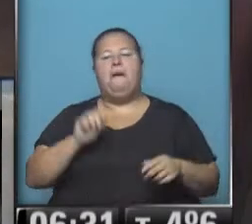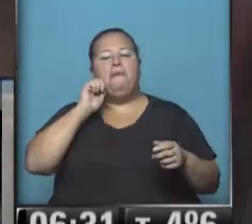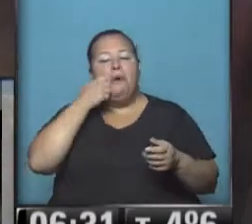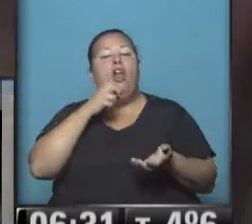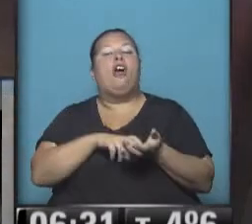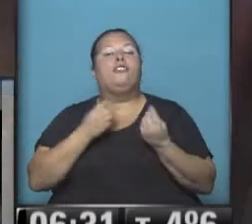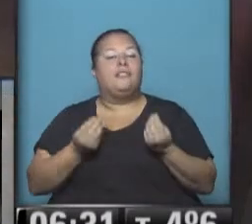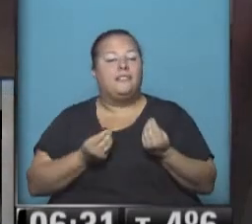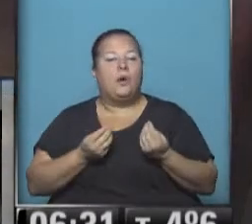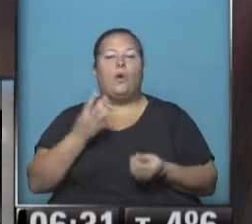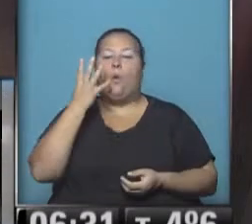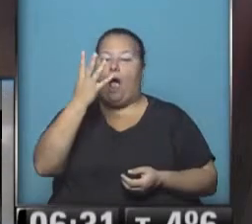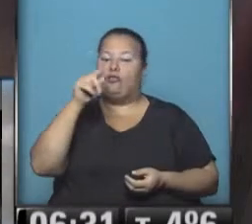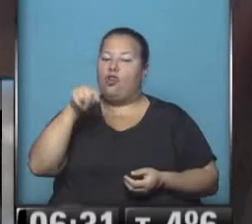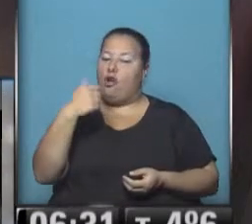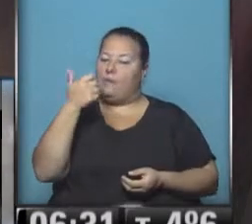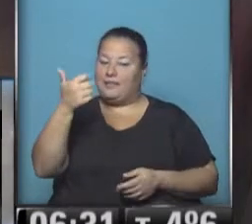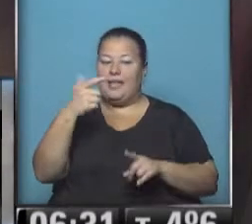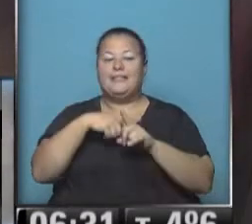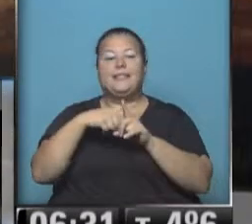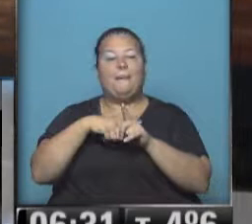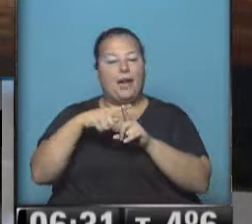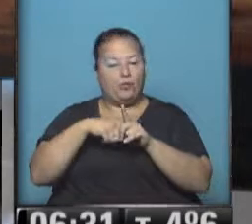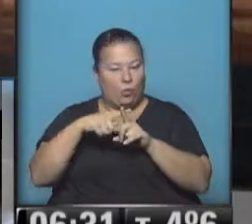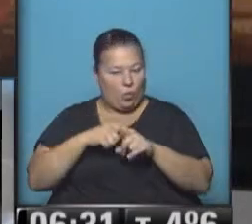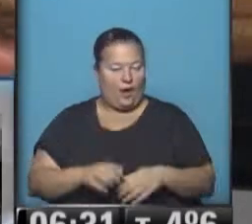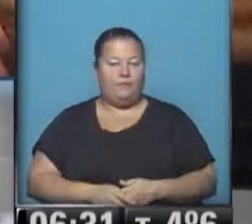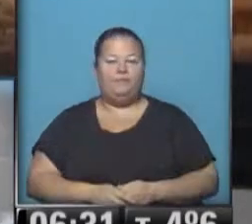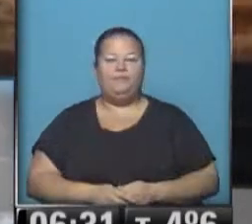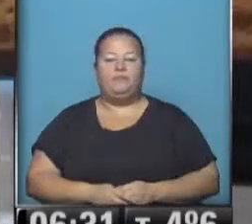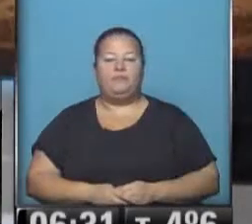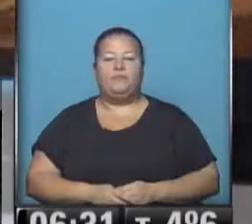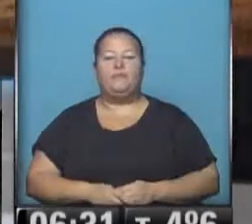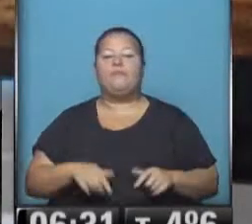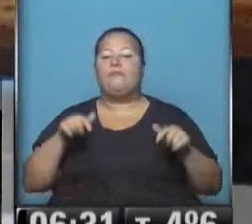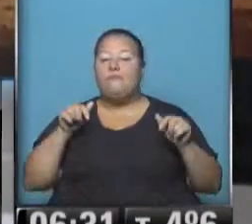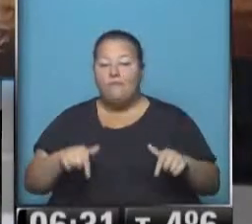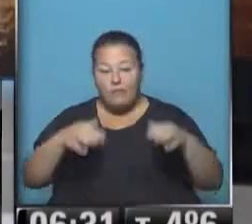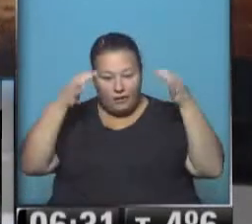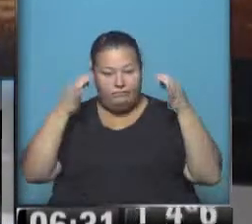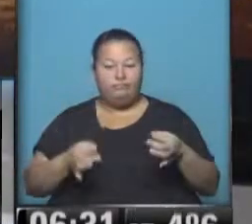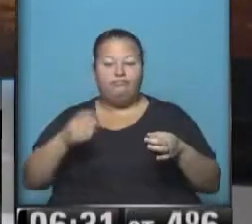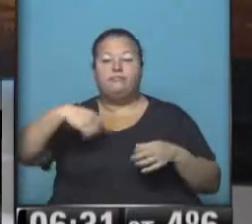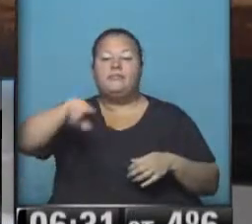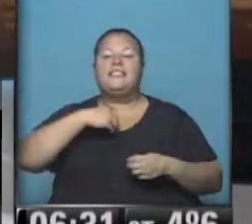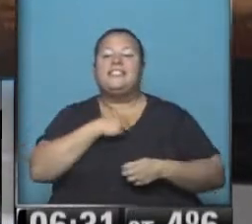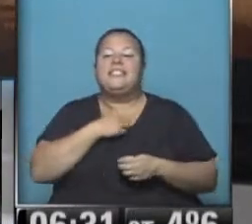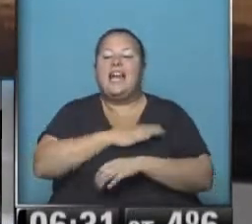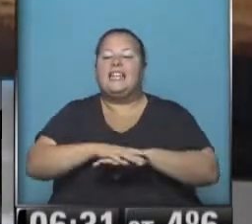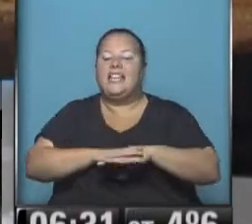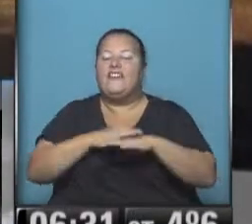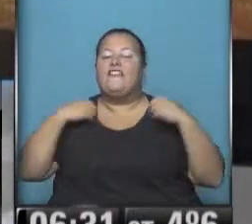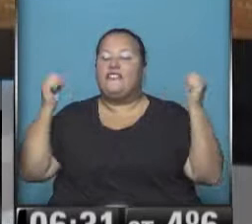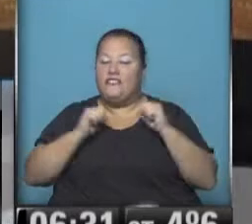noticia, cuatro, seis, la temperatura. Y es lo que realmente usted va a sentir cuando